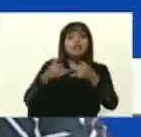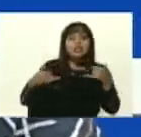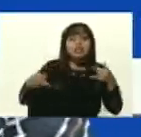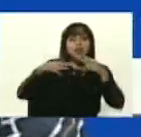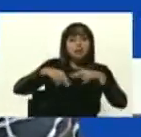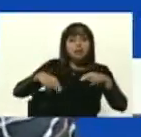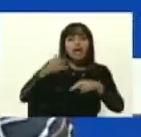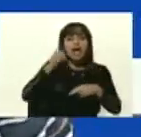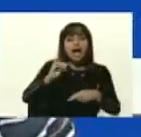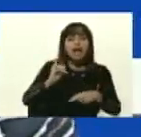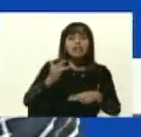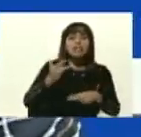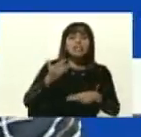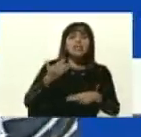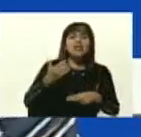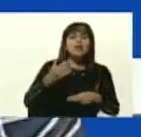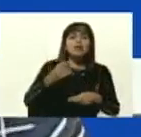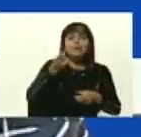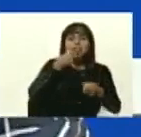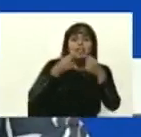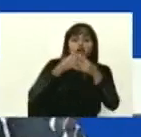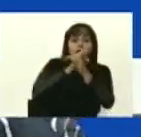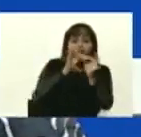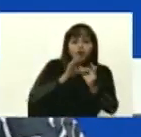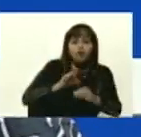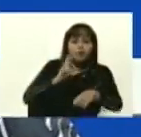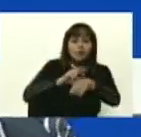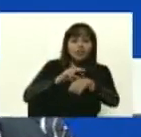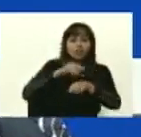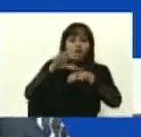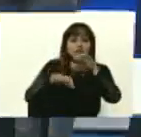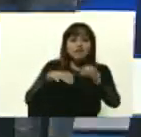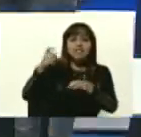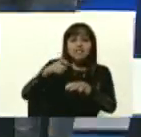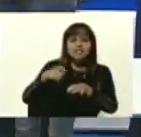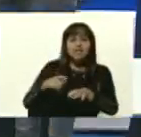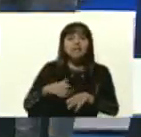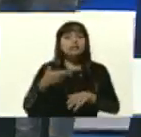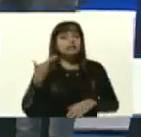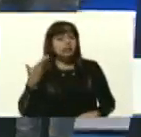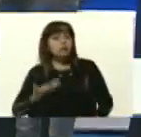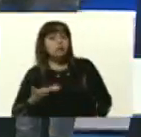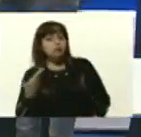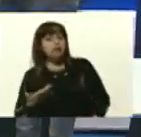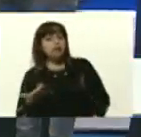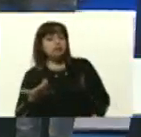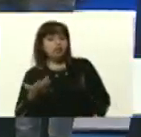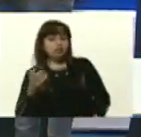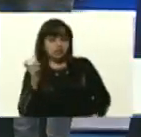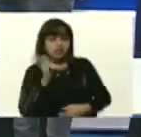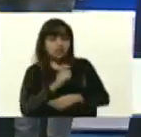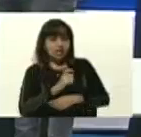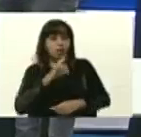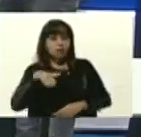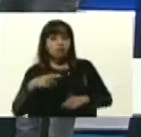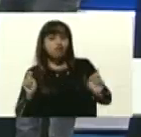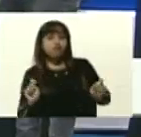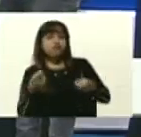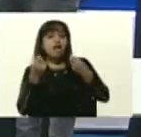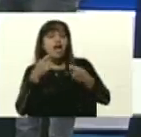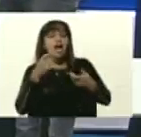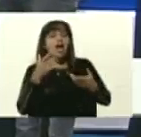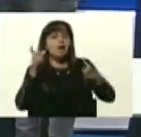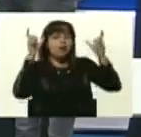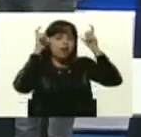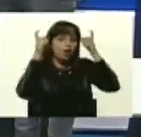antibióticos o tratamientos médicos y veterinarios que requieran los animales. Que es tan importante y tan urgente para mantener sano el ganado,